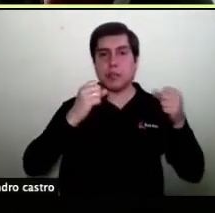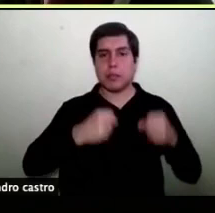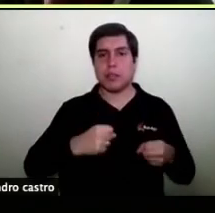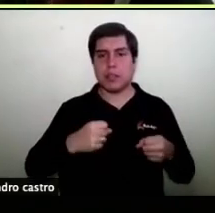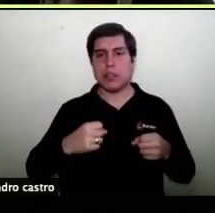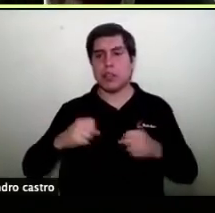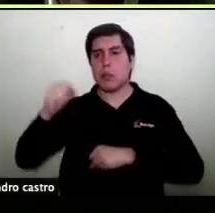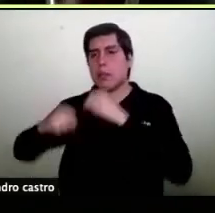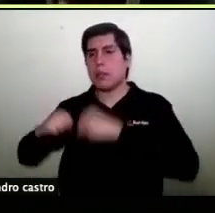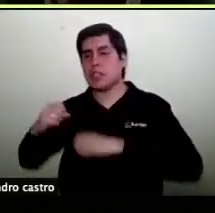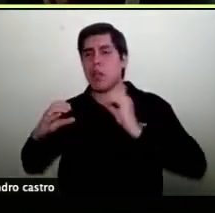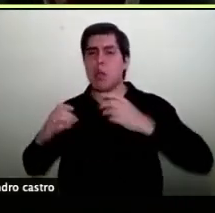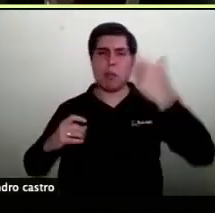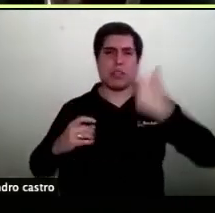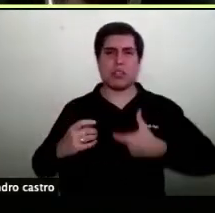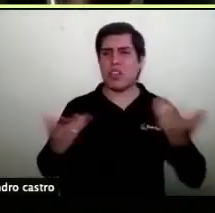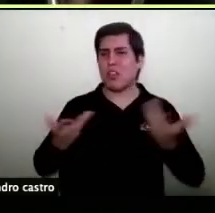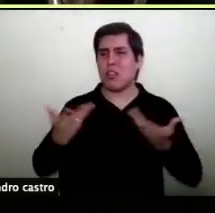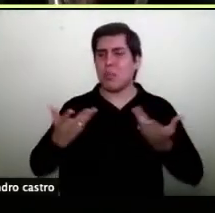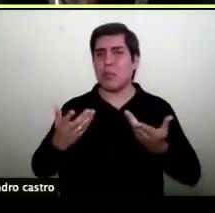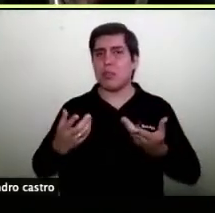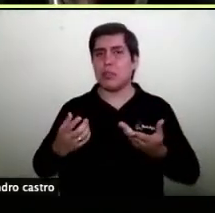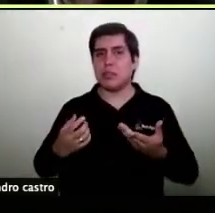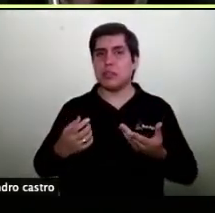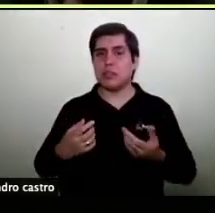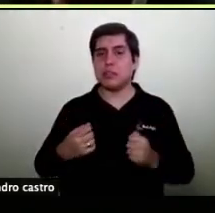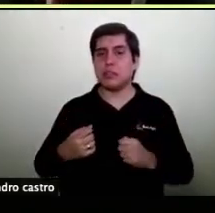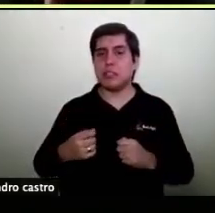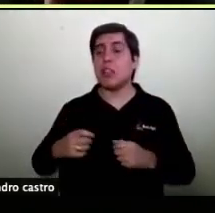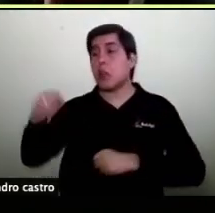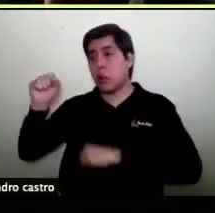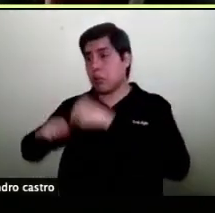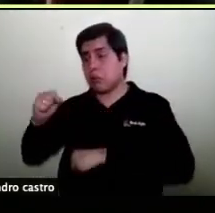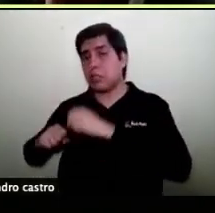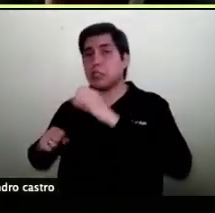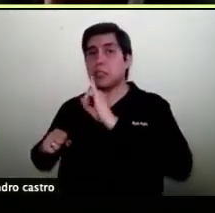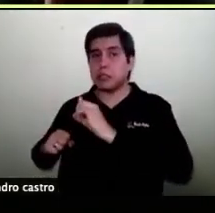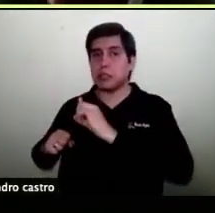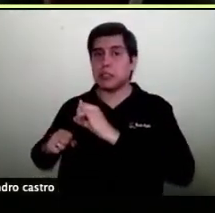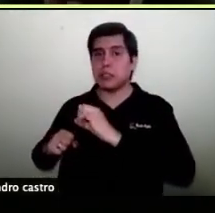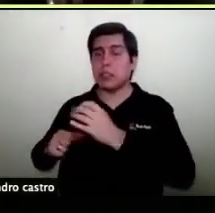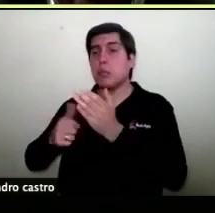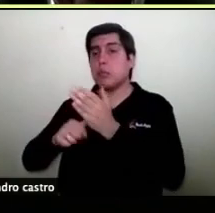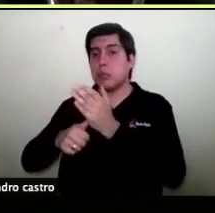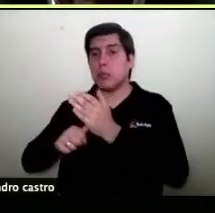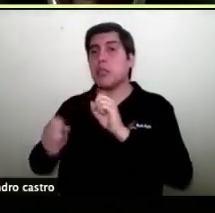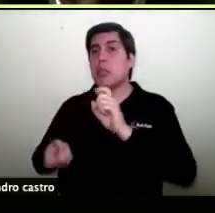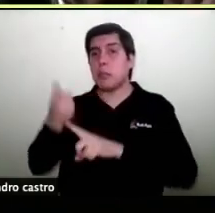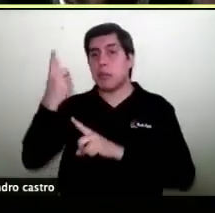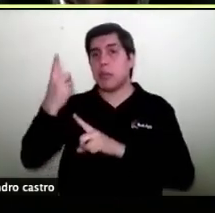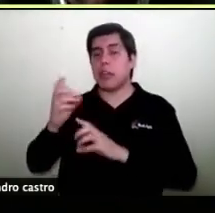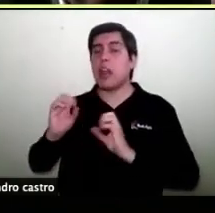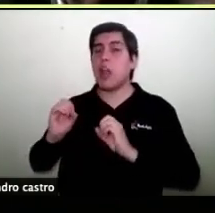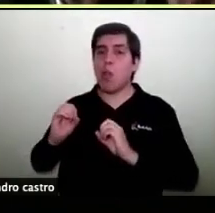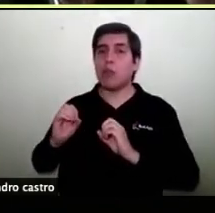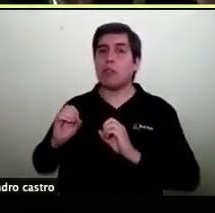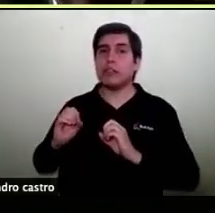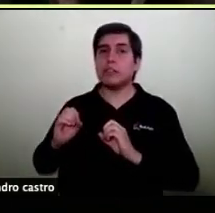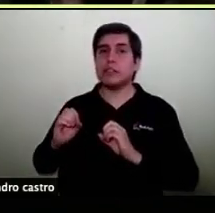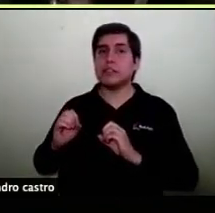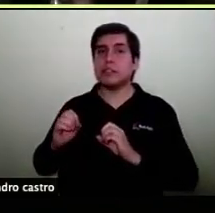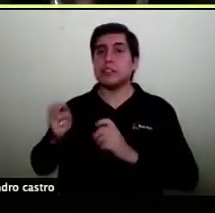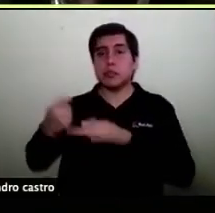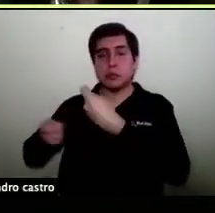como empresa o como persona lo puedes hacer como empresa ya que tu Ruth está en primera categoría y si vas a vender